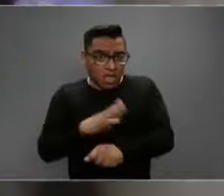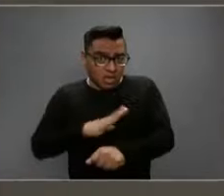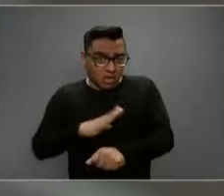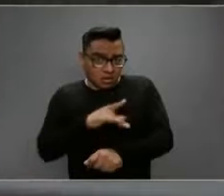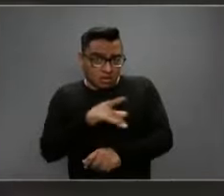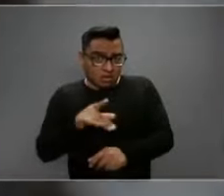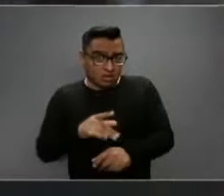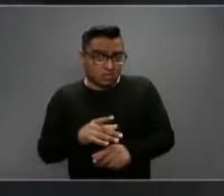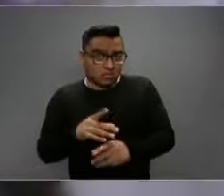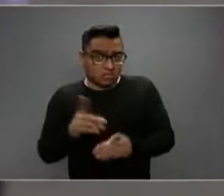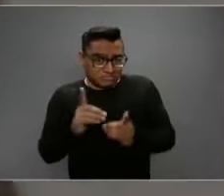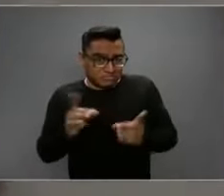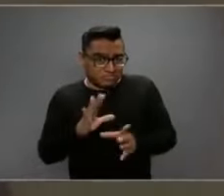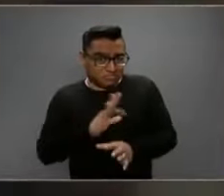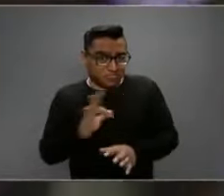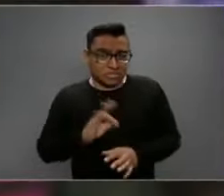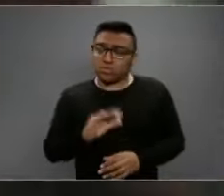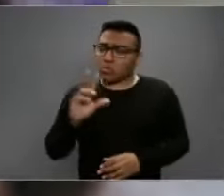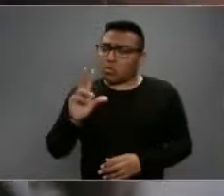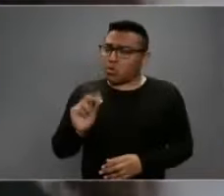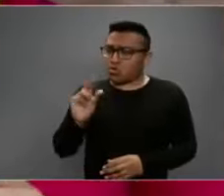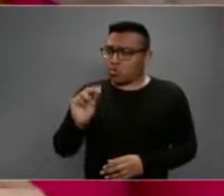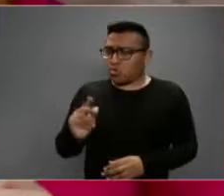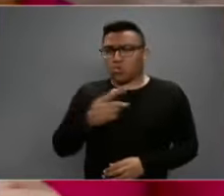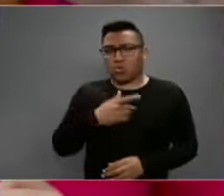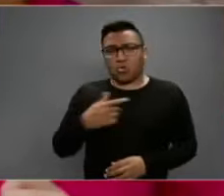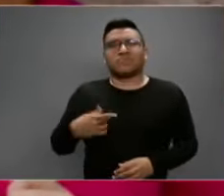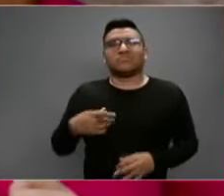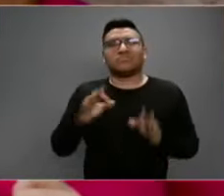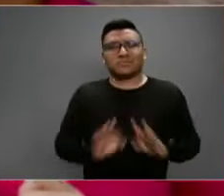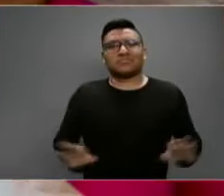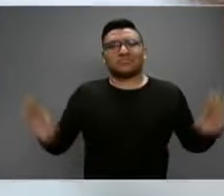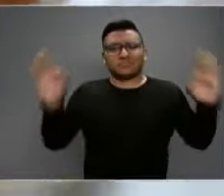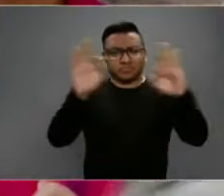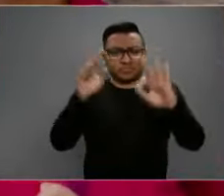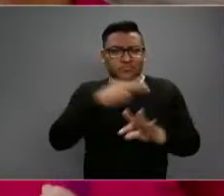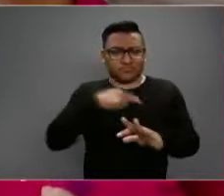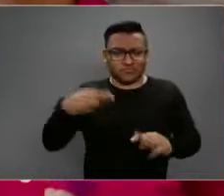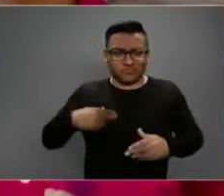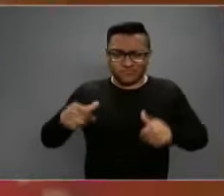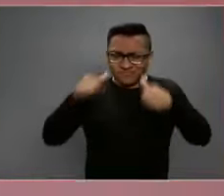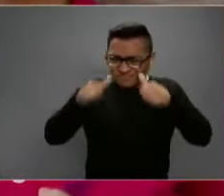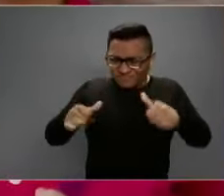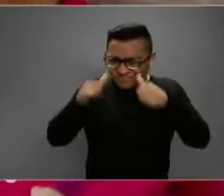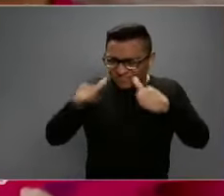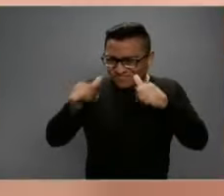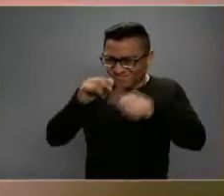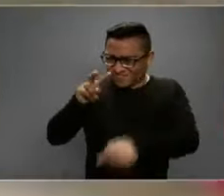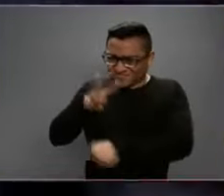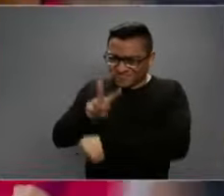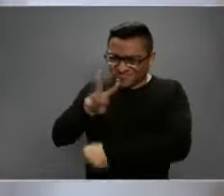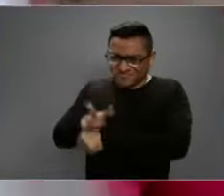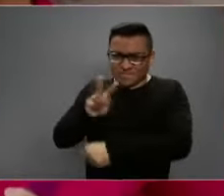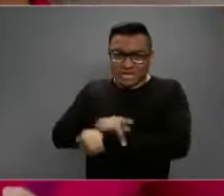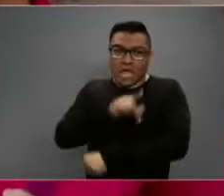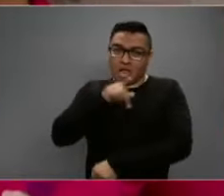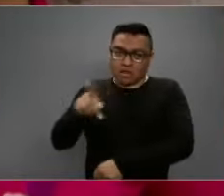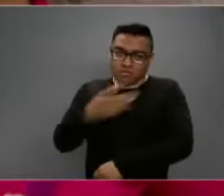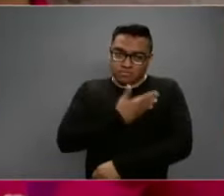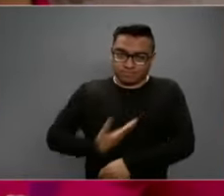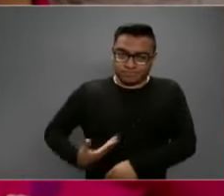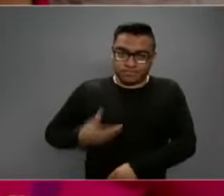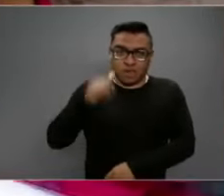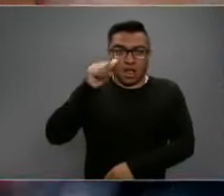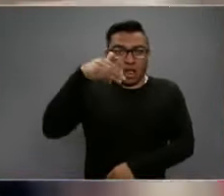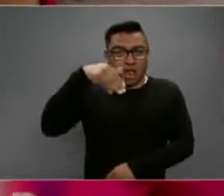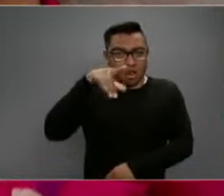Esperaríamos a ver y darle seguimiento muy puntual que se le hace todos los días al señor presidente